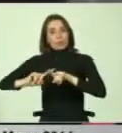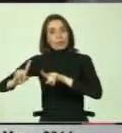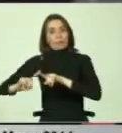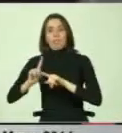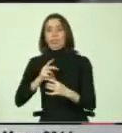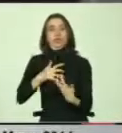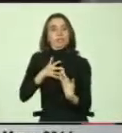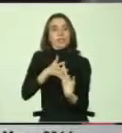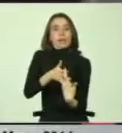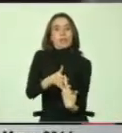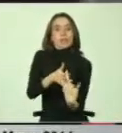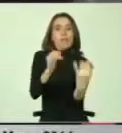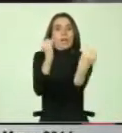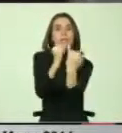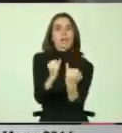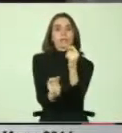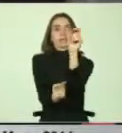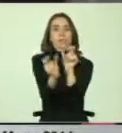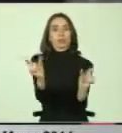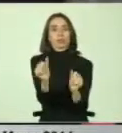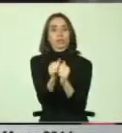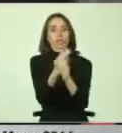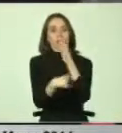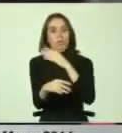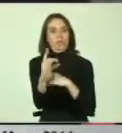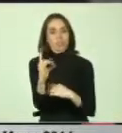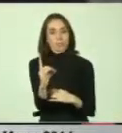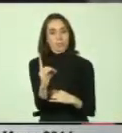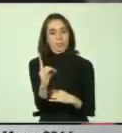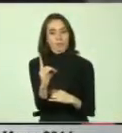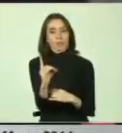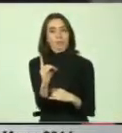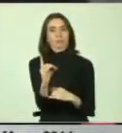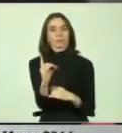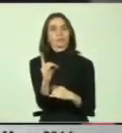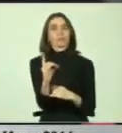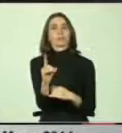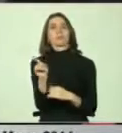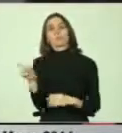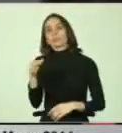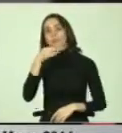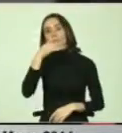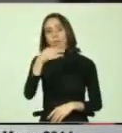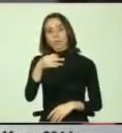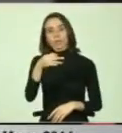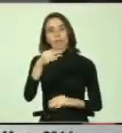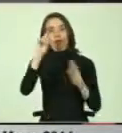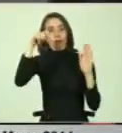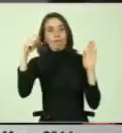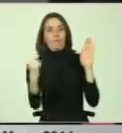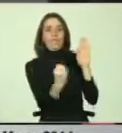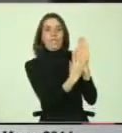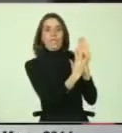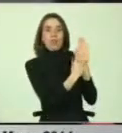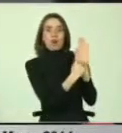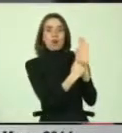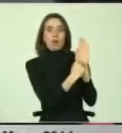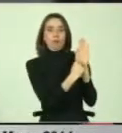a las distintas características de las personas con discapacidad, entre ellos, como lo mencionaba en el video anterior,